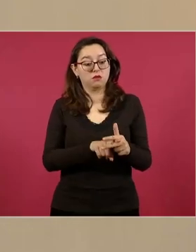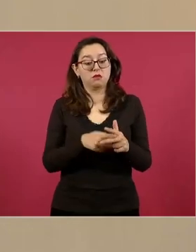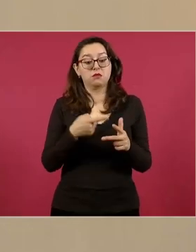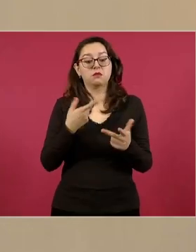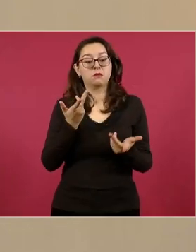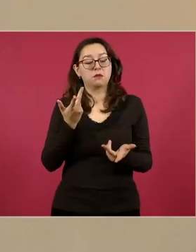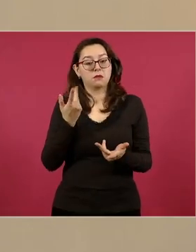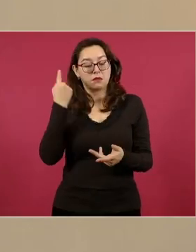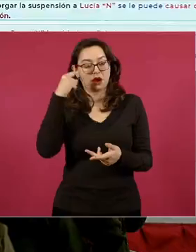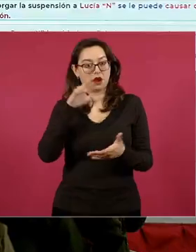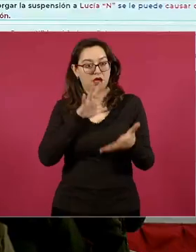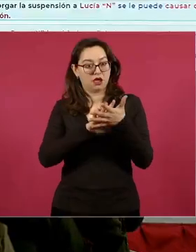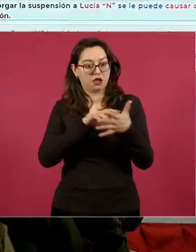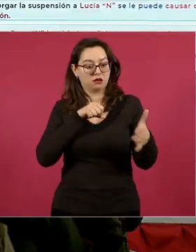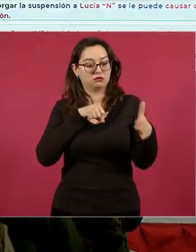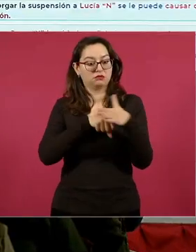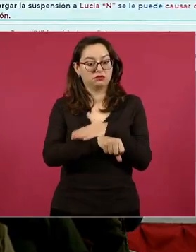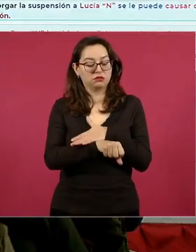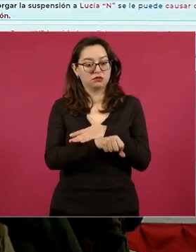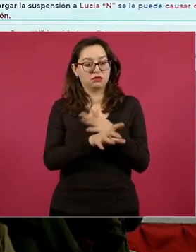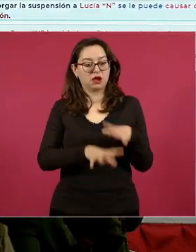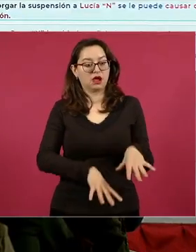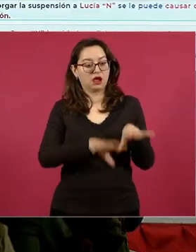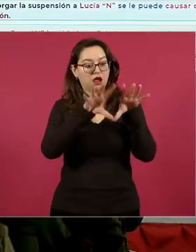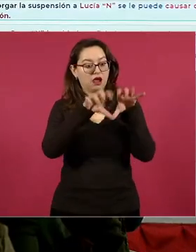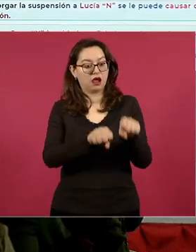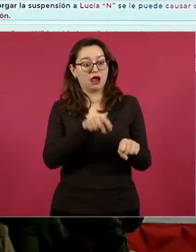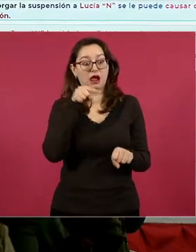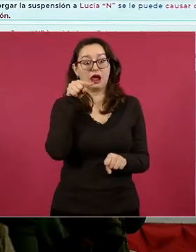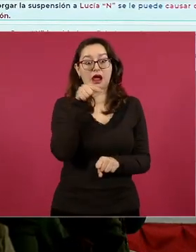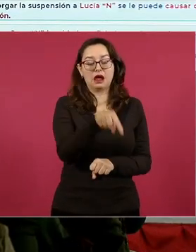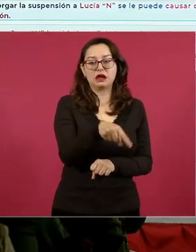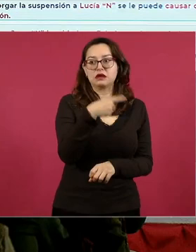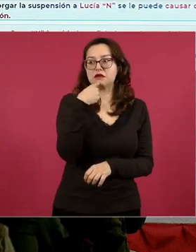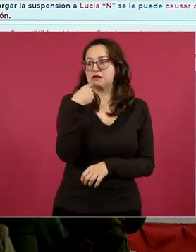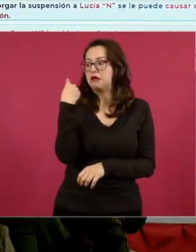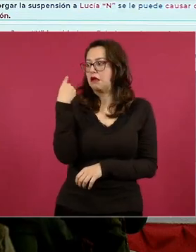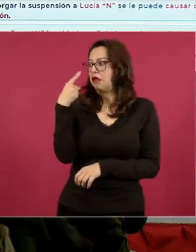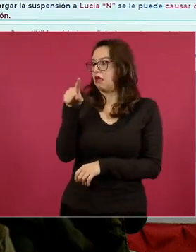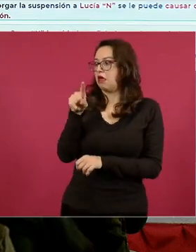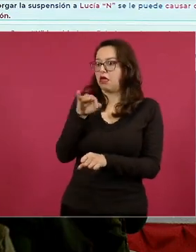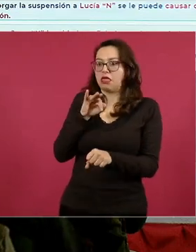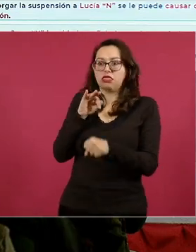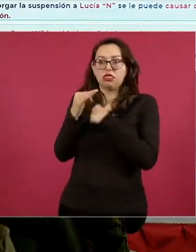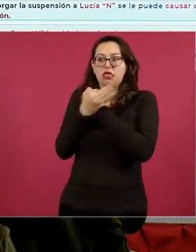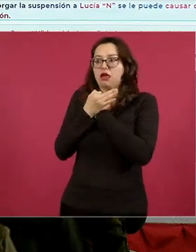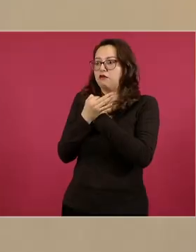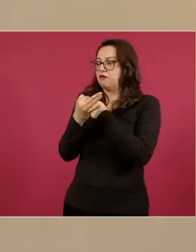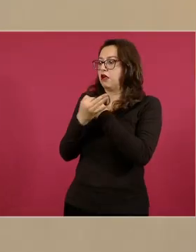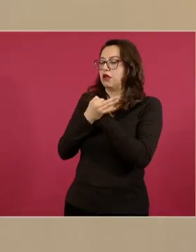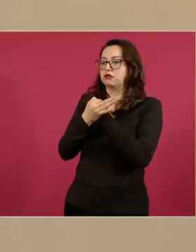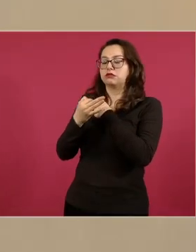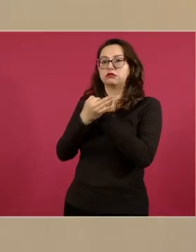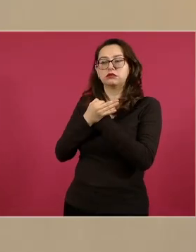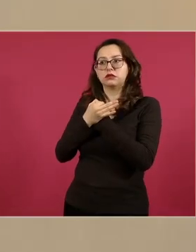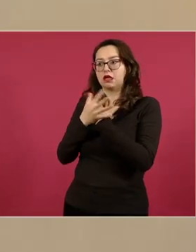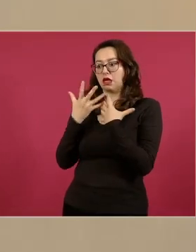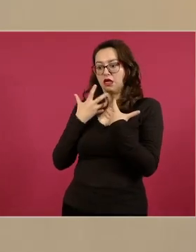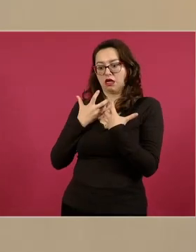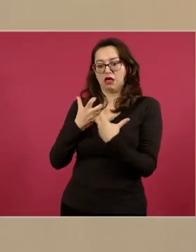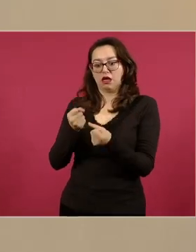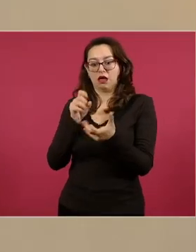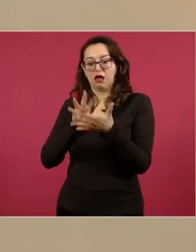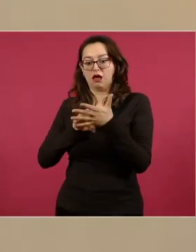contra posible orden de aprehensión, detención, búsqueda y localización que hubiera en su contra para el efecto de que no sea